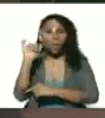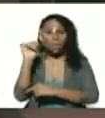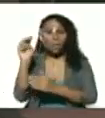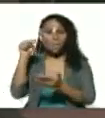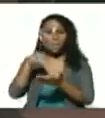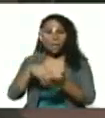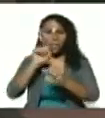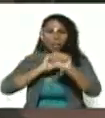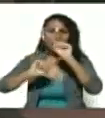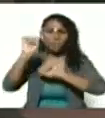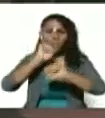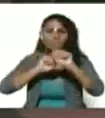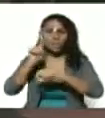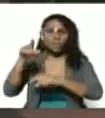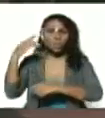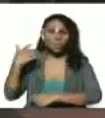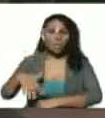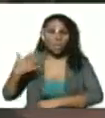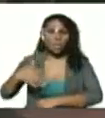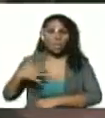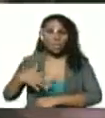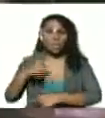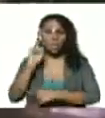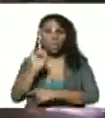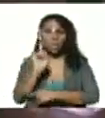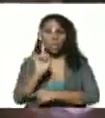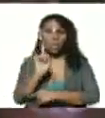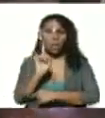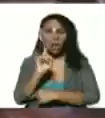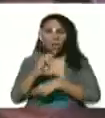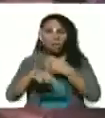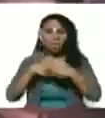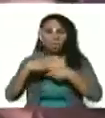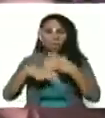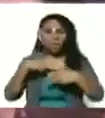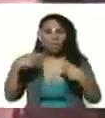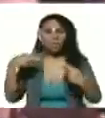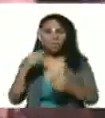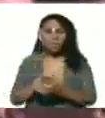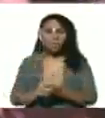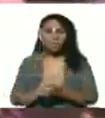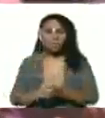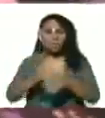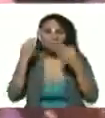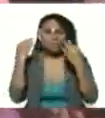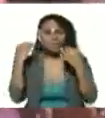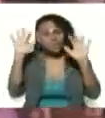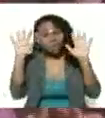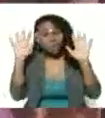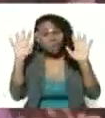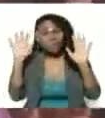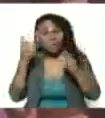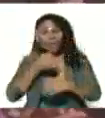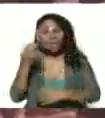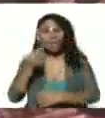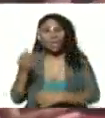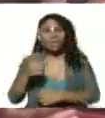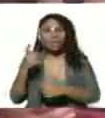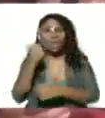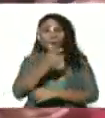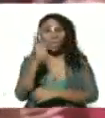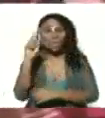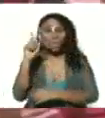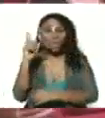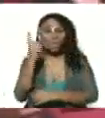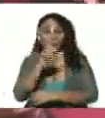defendiendo su derecho a una revolución según las realidades de cada uno de